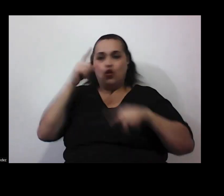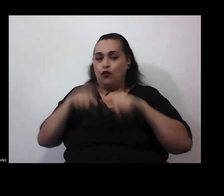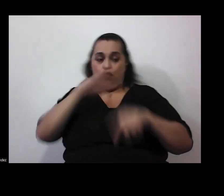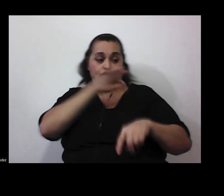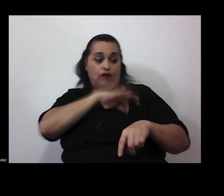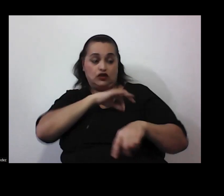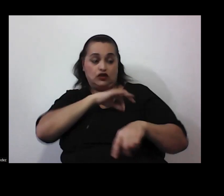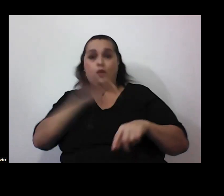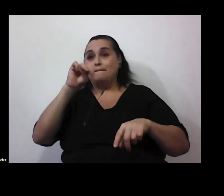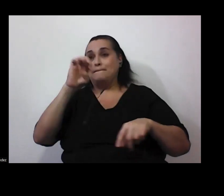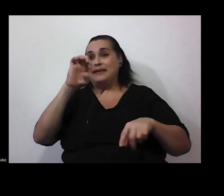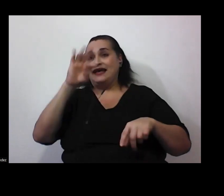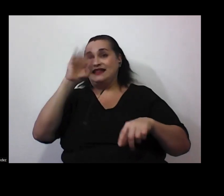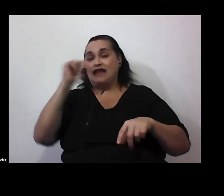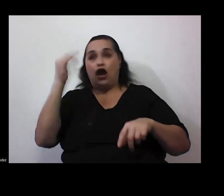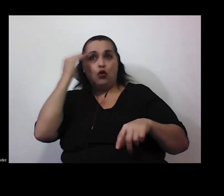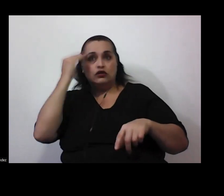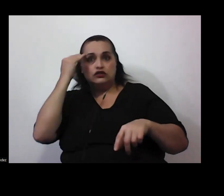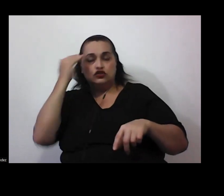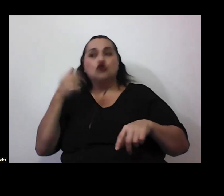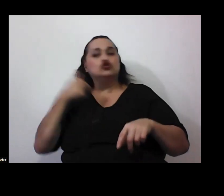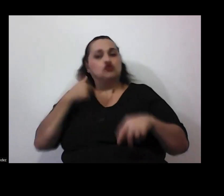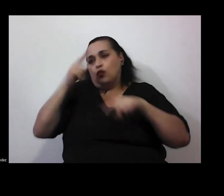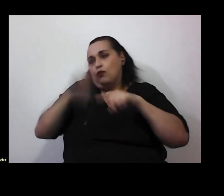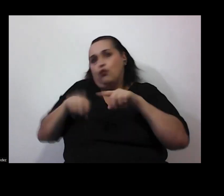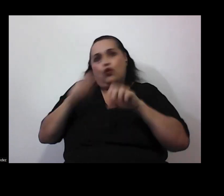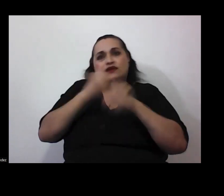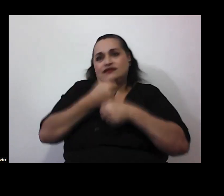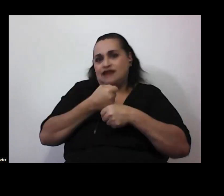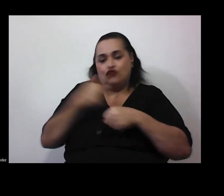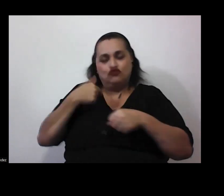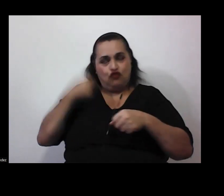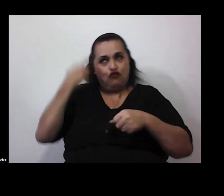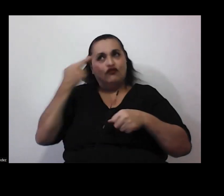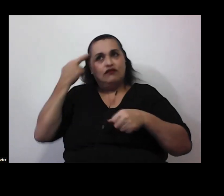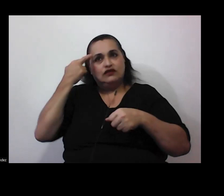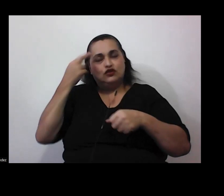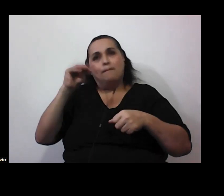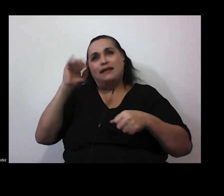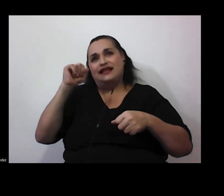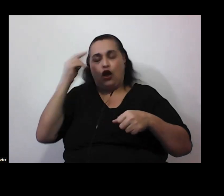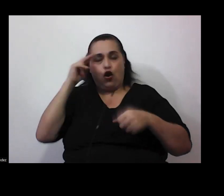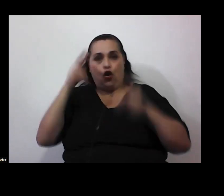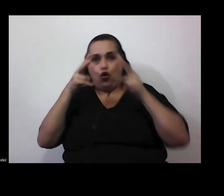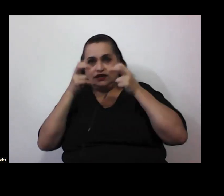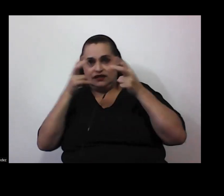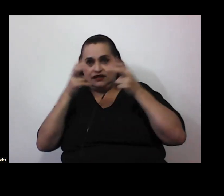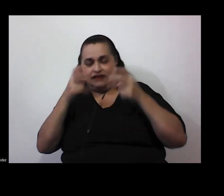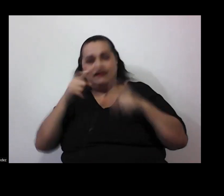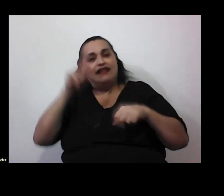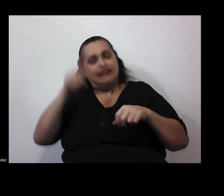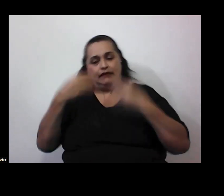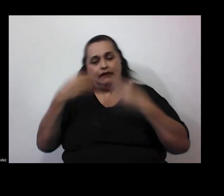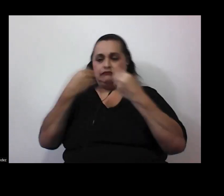metacognición de mis estudiantes si yo no soy capaz de reflexión metacognitiva entonces tenemos que formarnos a nosotros